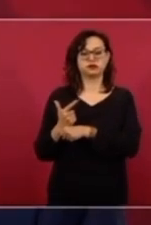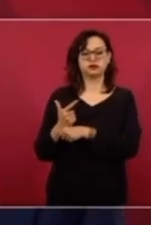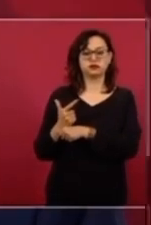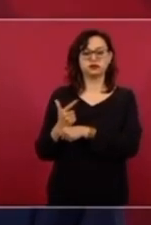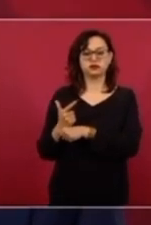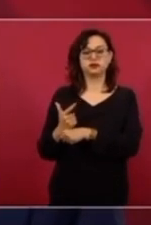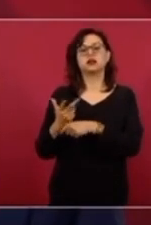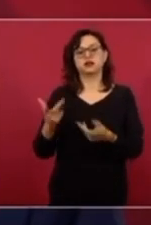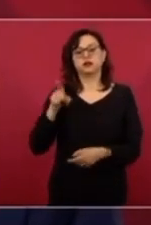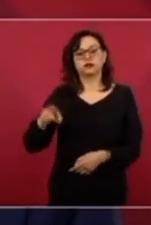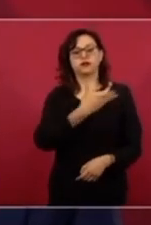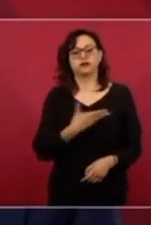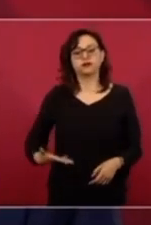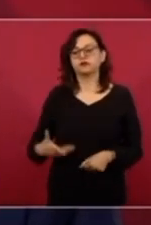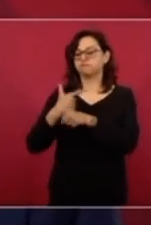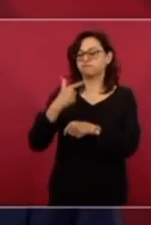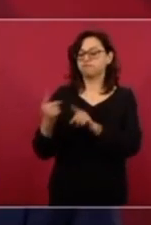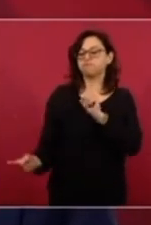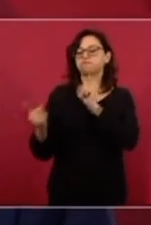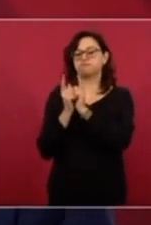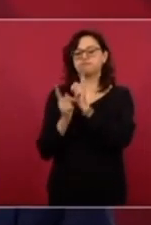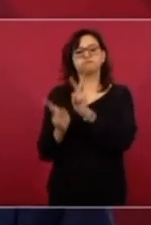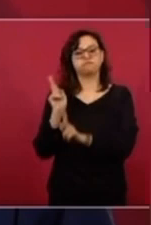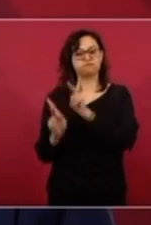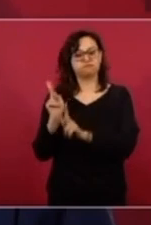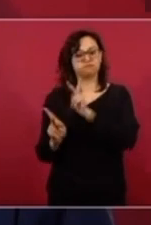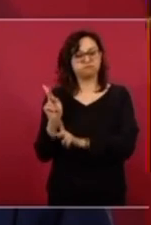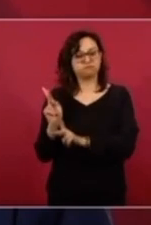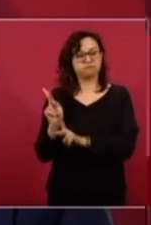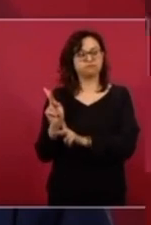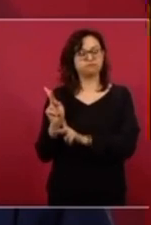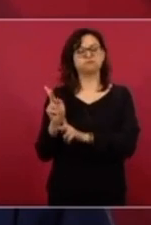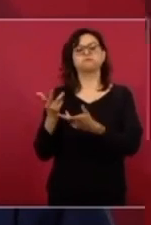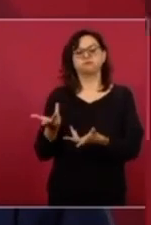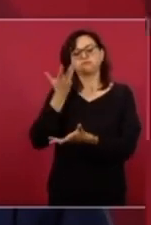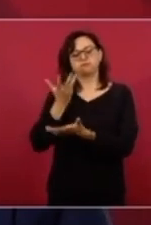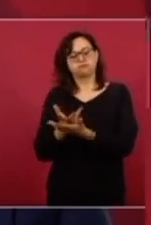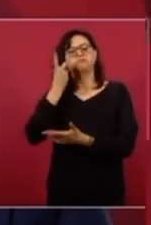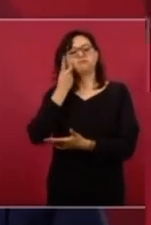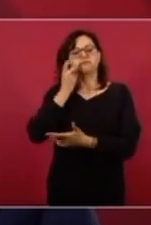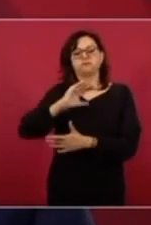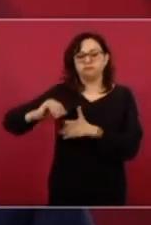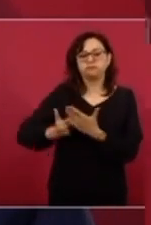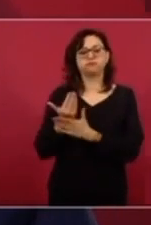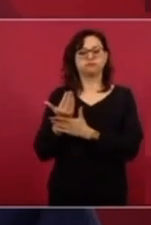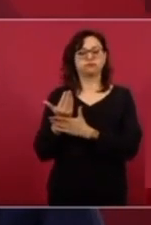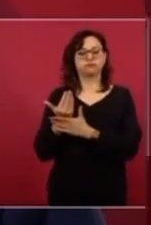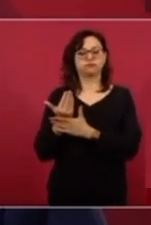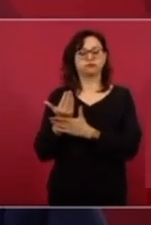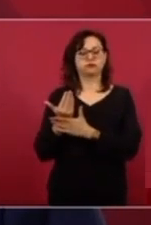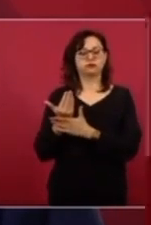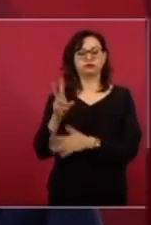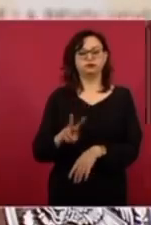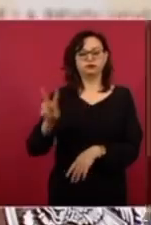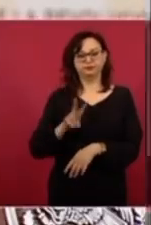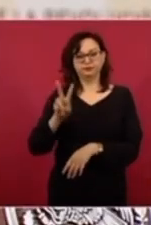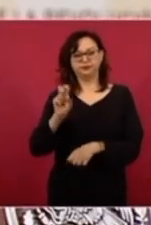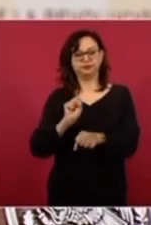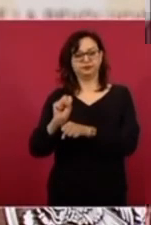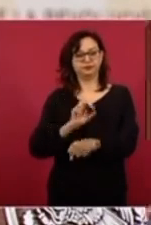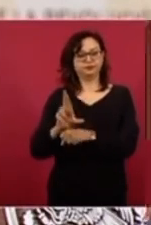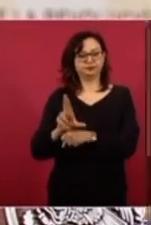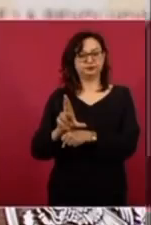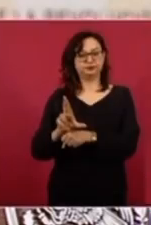Vamos a entrevistarnos con el presidente de Guatemala, ahí vamos a descansar, al día siguiente vamos a El Salvador,